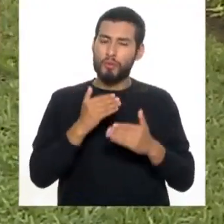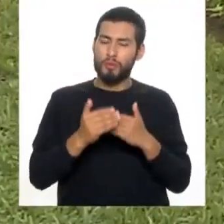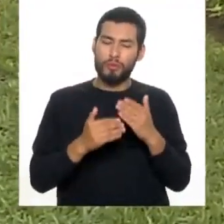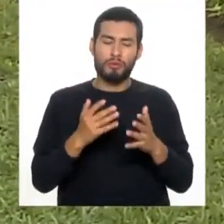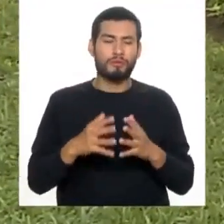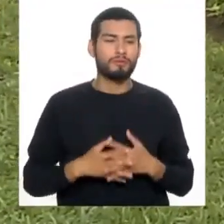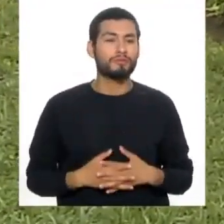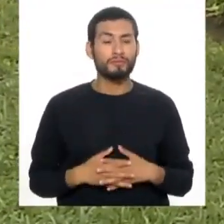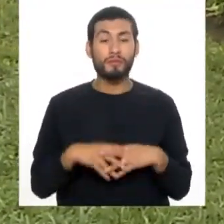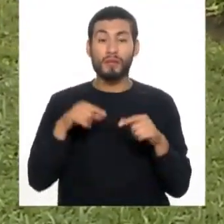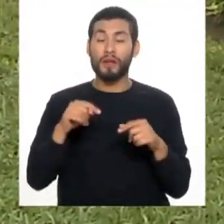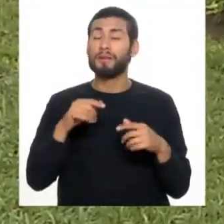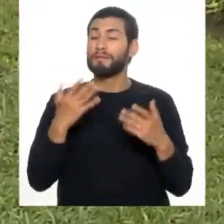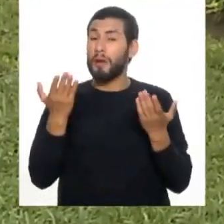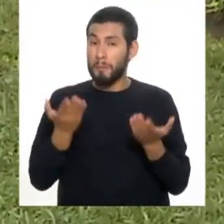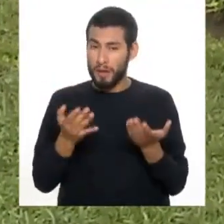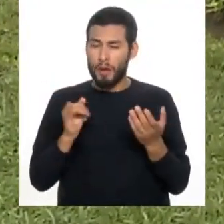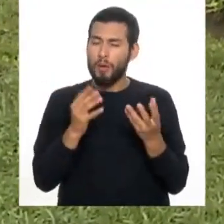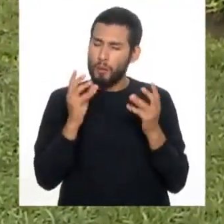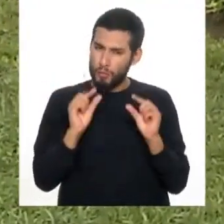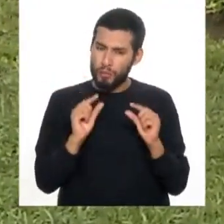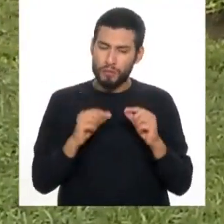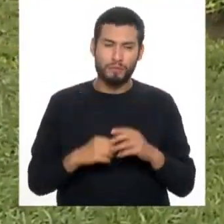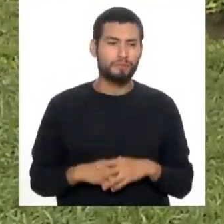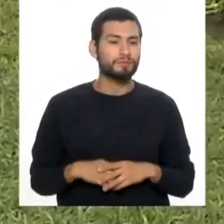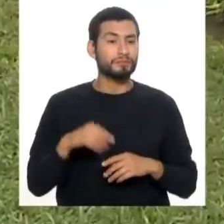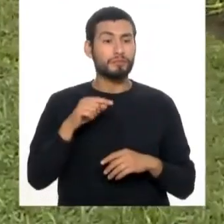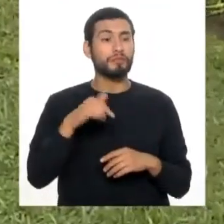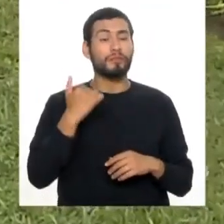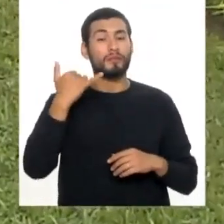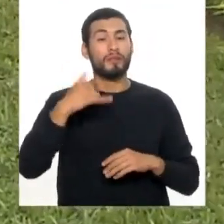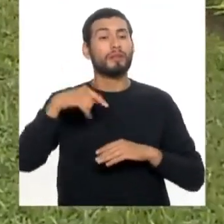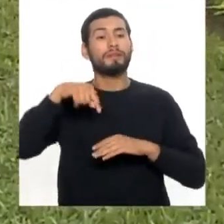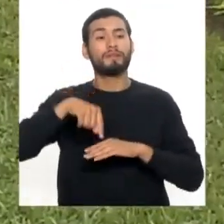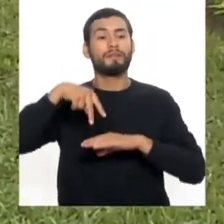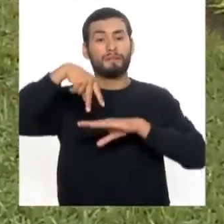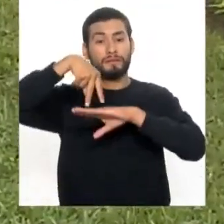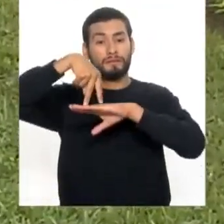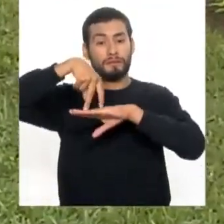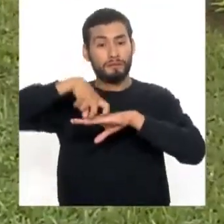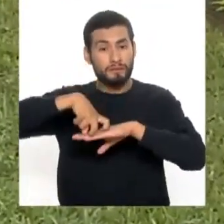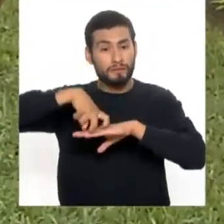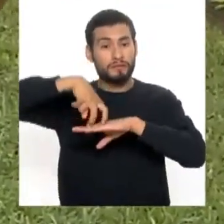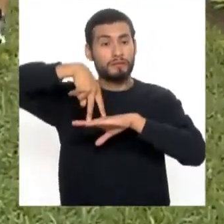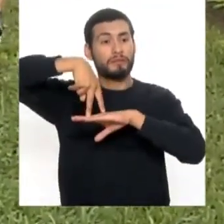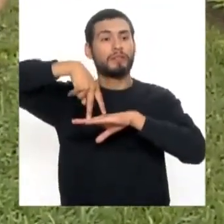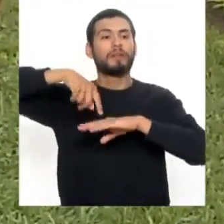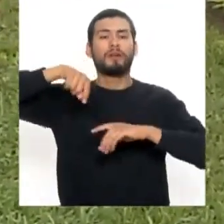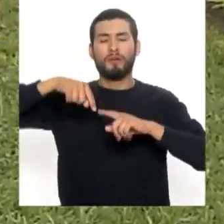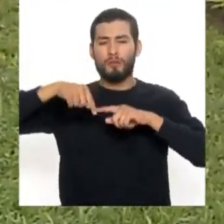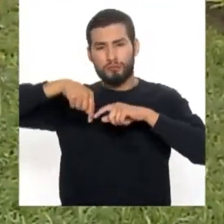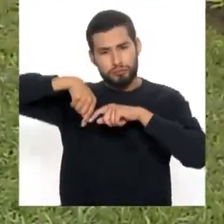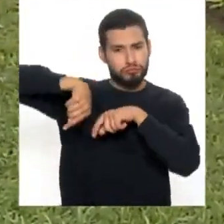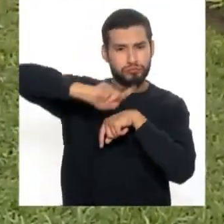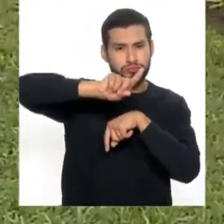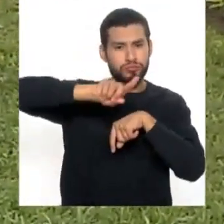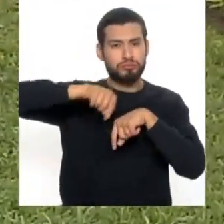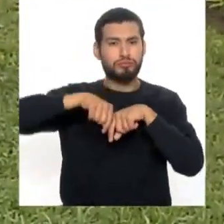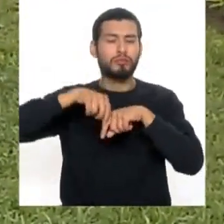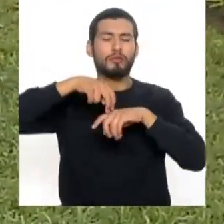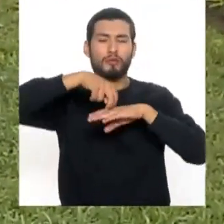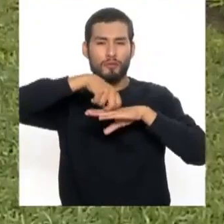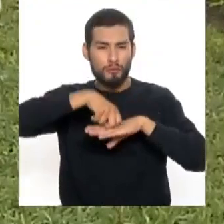Bien, lo que vamos a hacer ahora como siguiente intervalo son las sentadillas y pateamos. La sentadilla ahí y lanzamos una patada